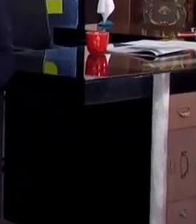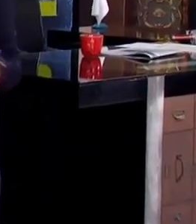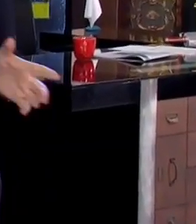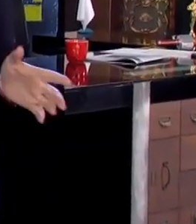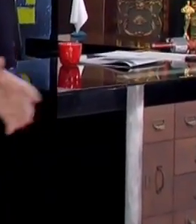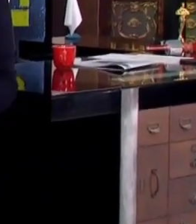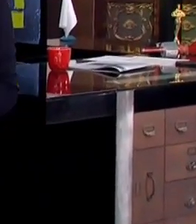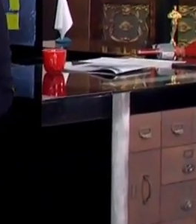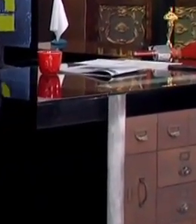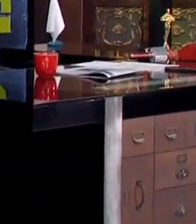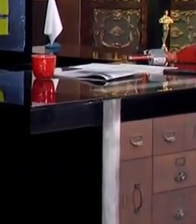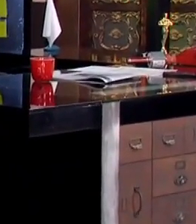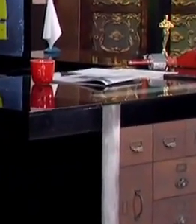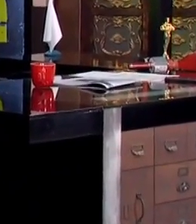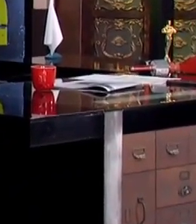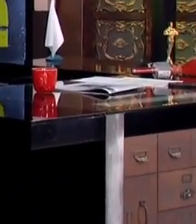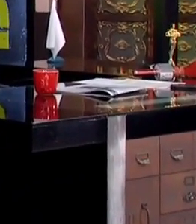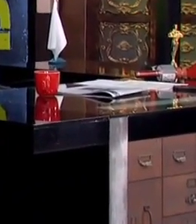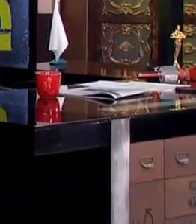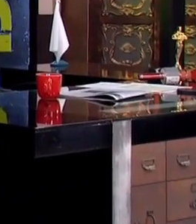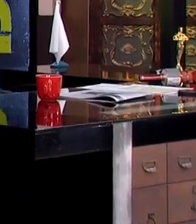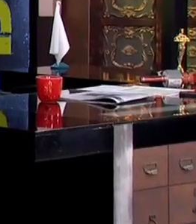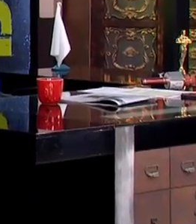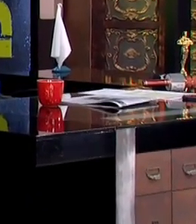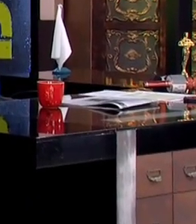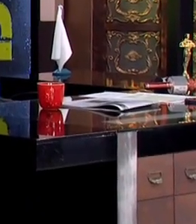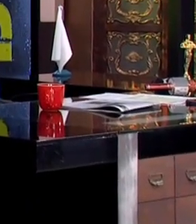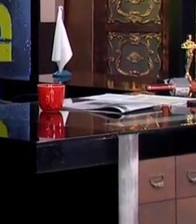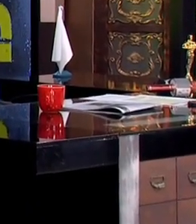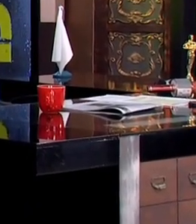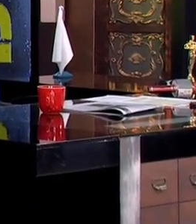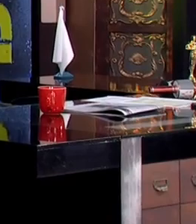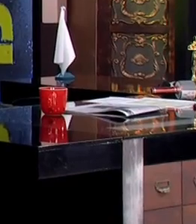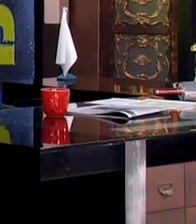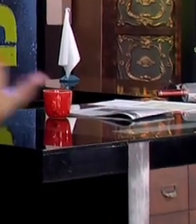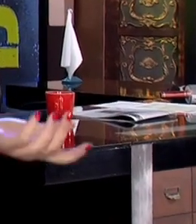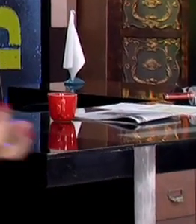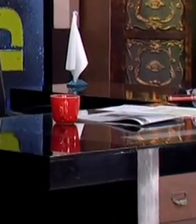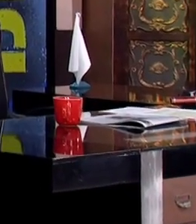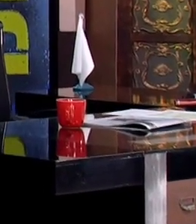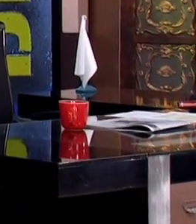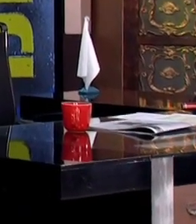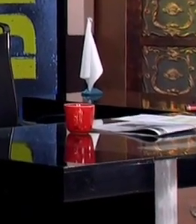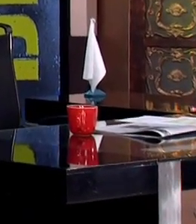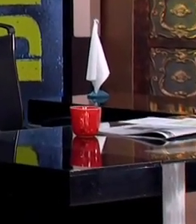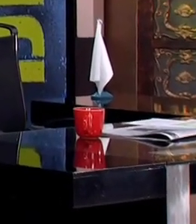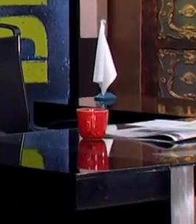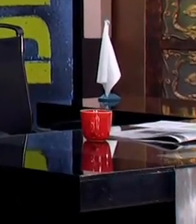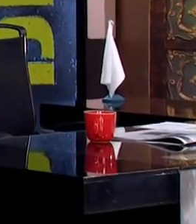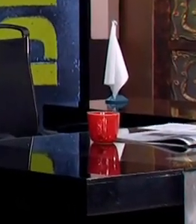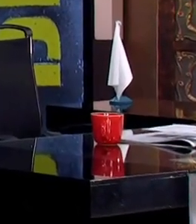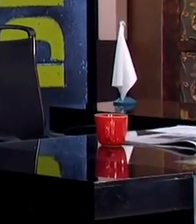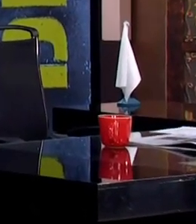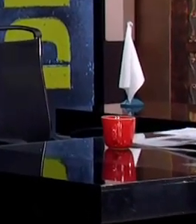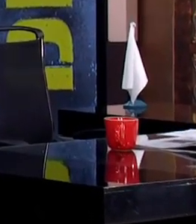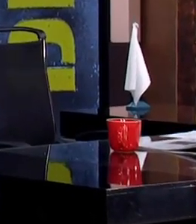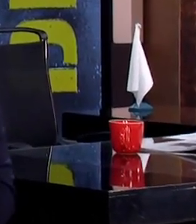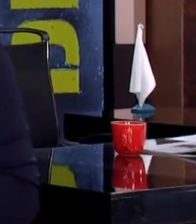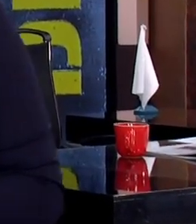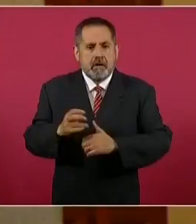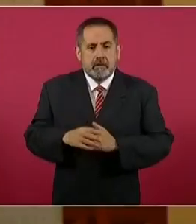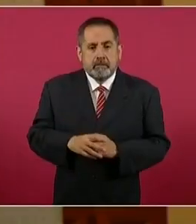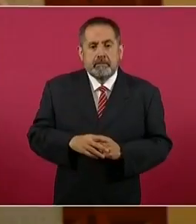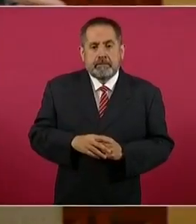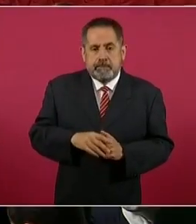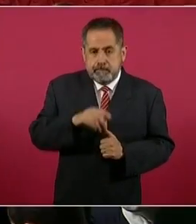Precisamente hoy, en la mañanera, María Elena Álvarez Bui, la directora general del CONACYT, habló sobre la vacuna Patria contra la COVID-19. Achis.